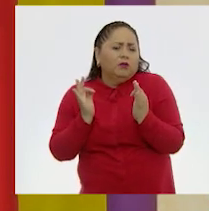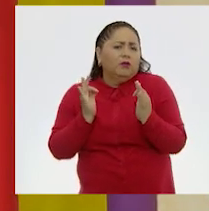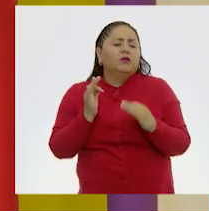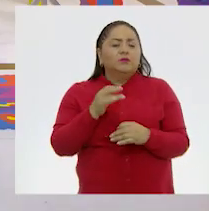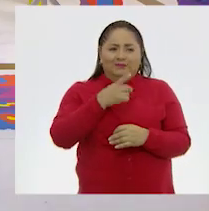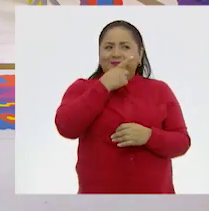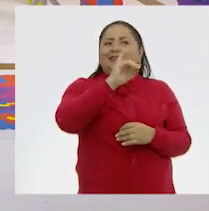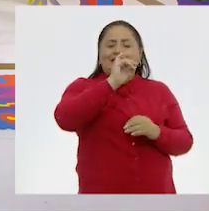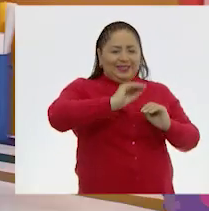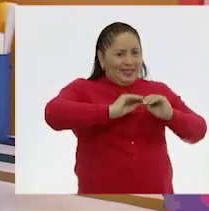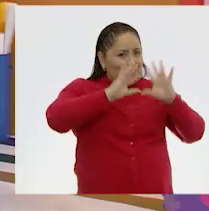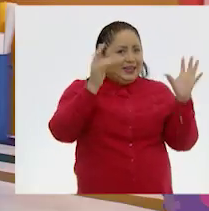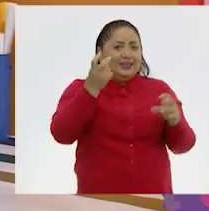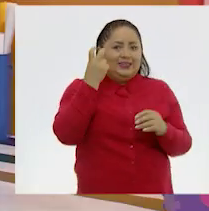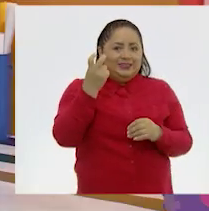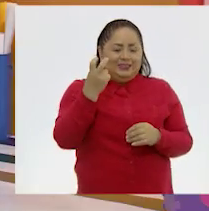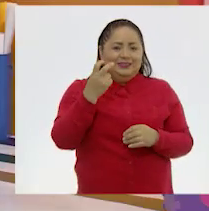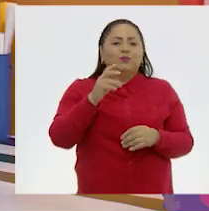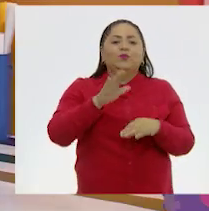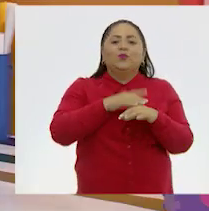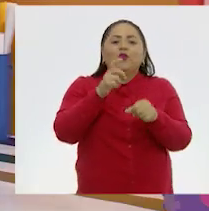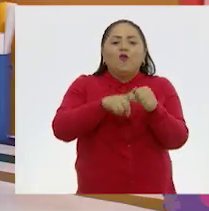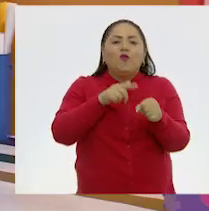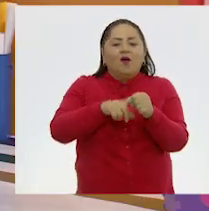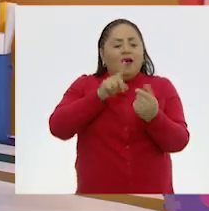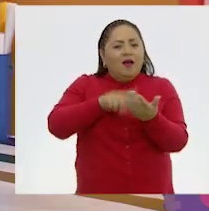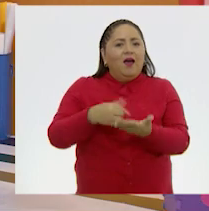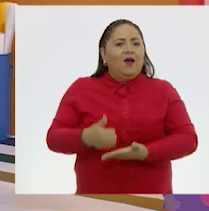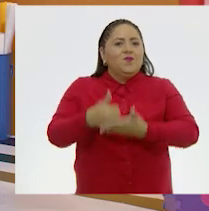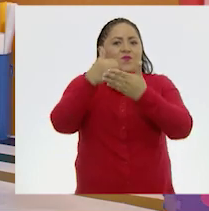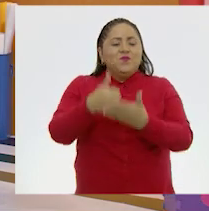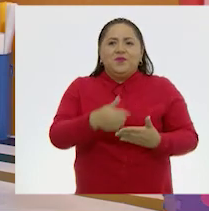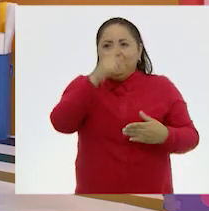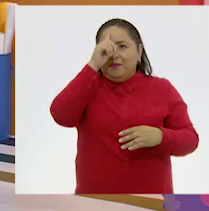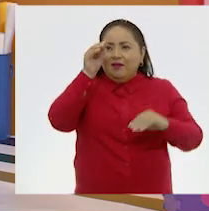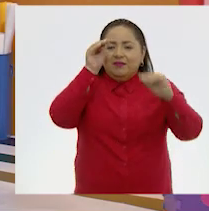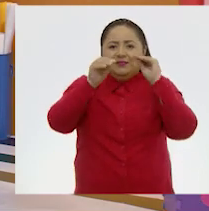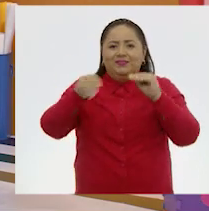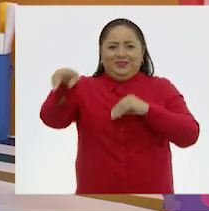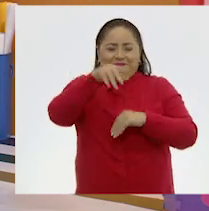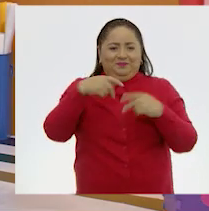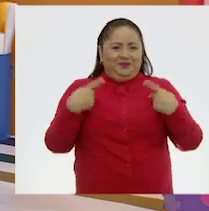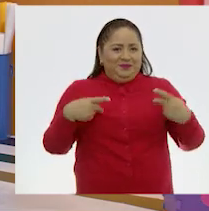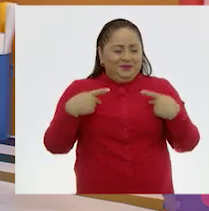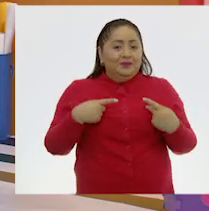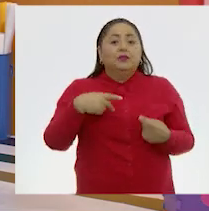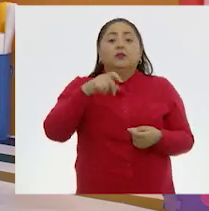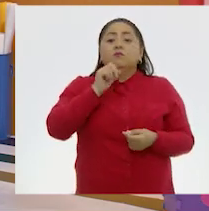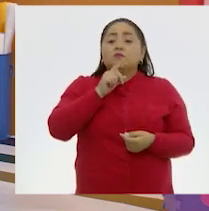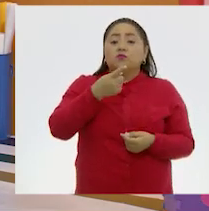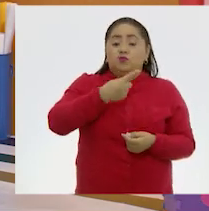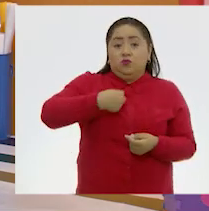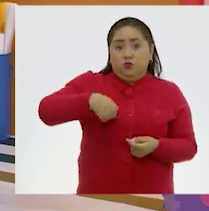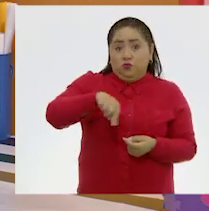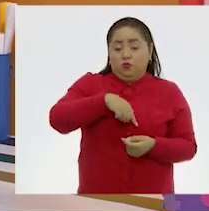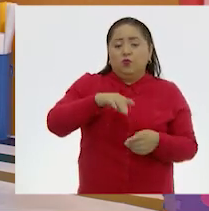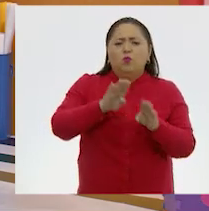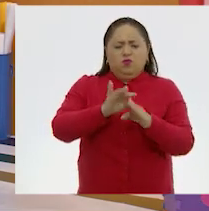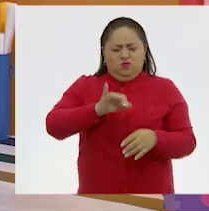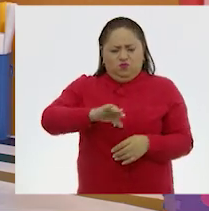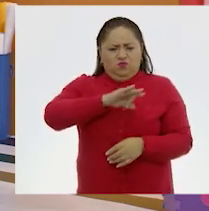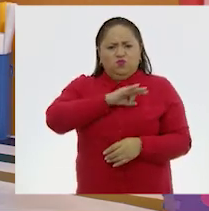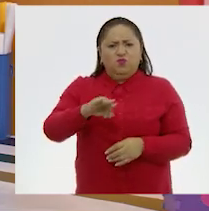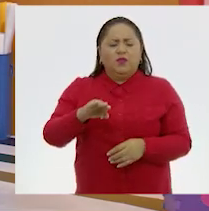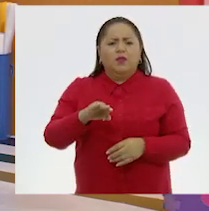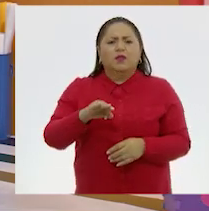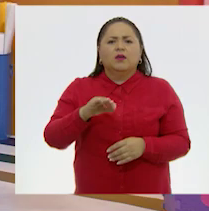Por supuesto, por supuesto, es parte de la influencia que los colores tienen todas las personas. Nosotros somos capaces